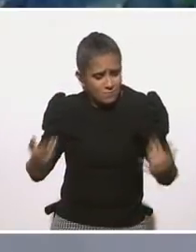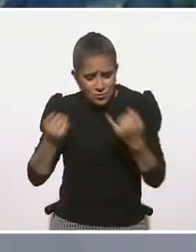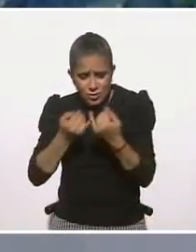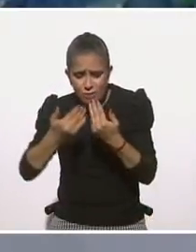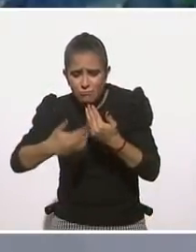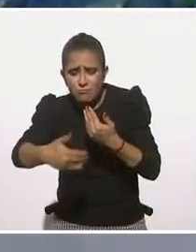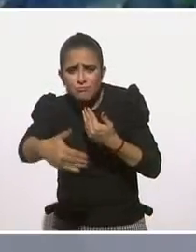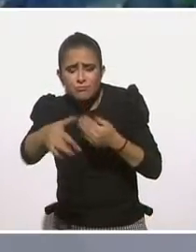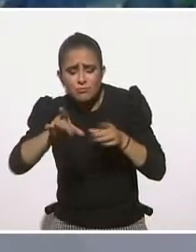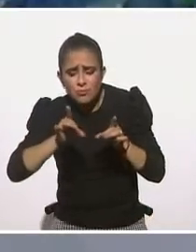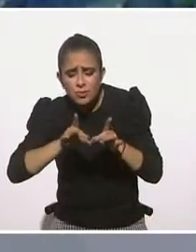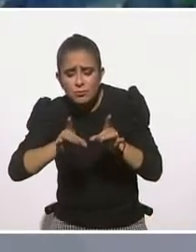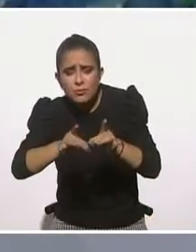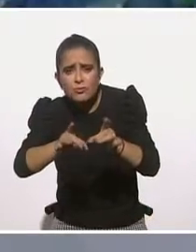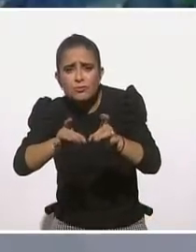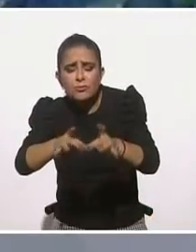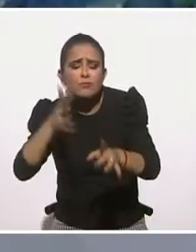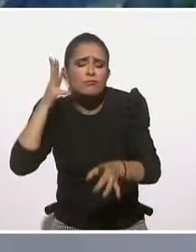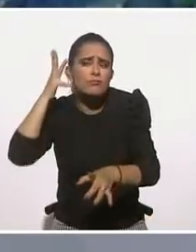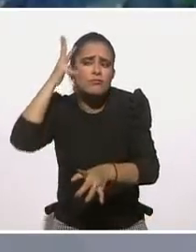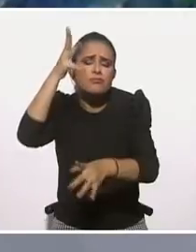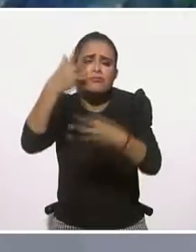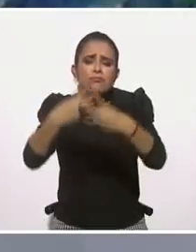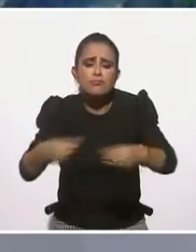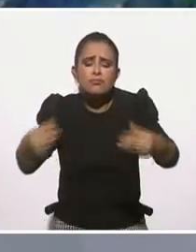trabajar con tu cuerpo, ¿no?